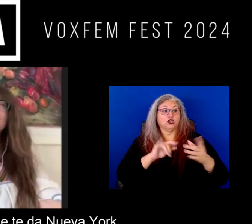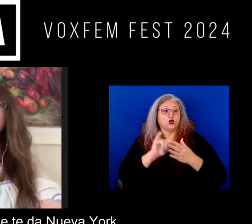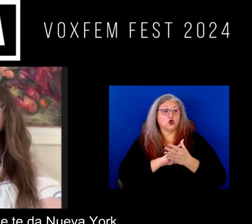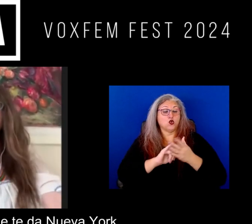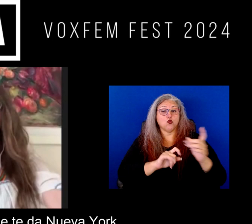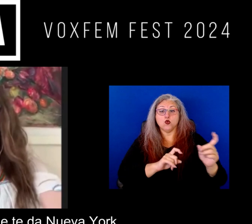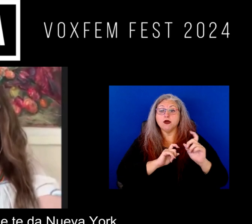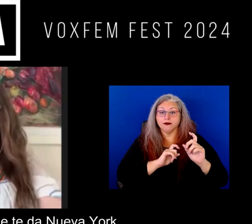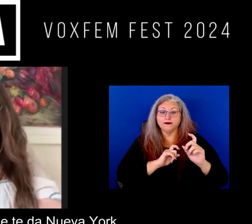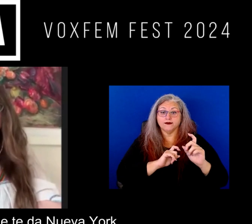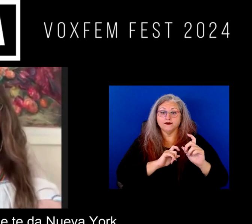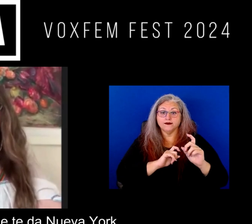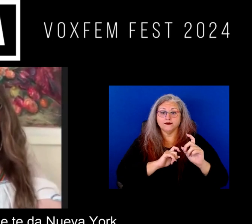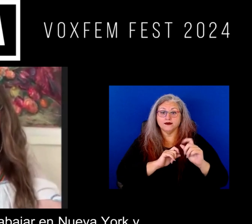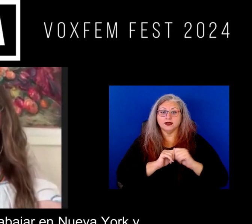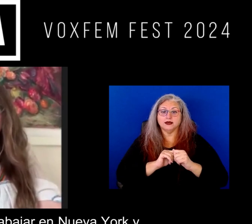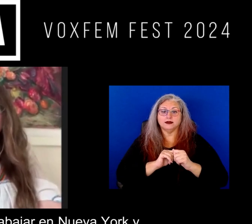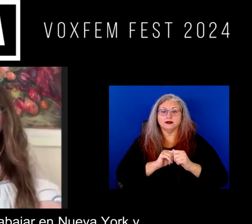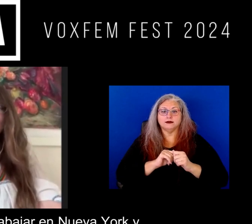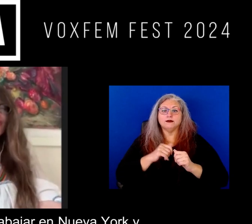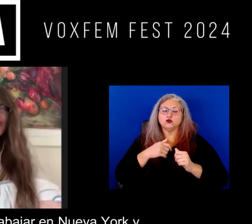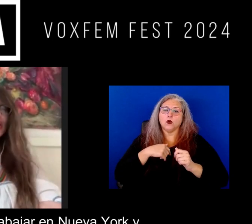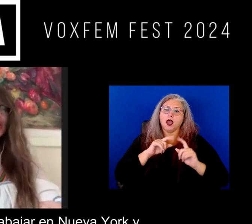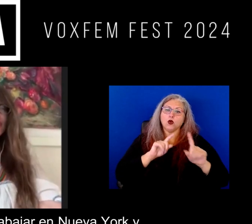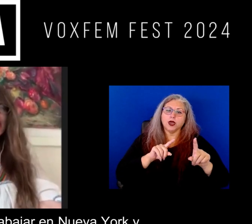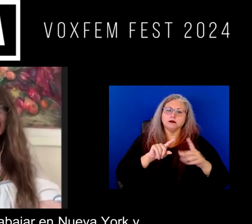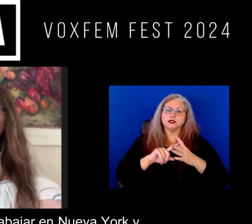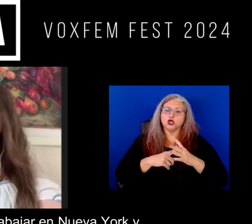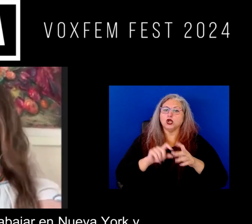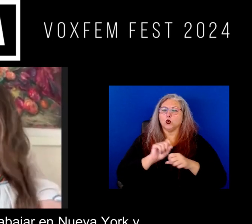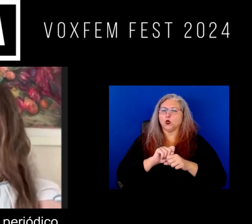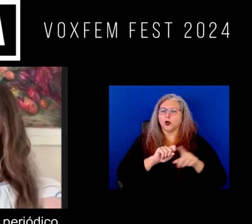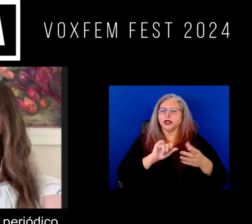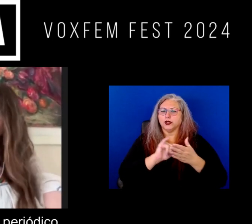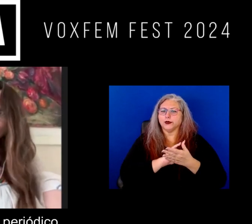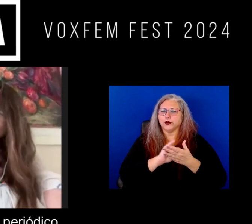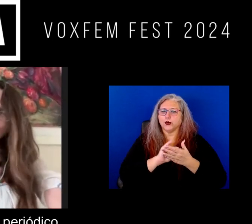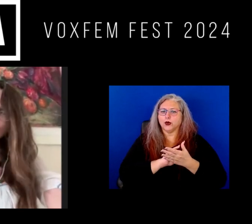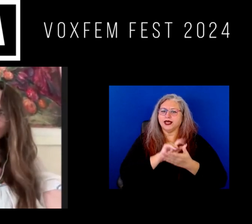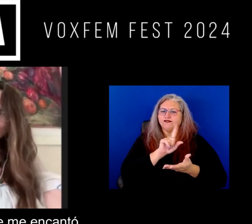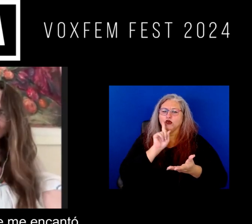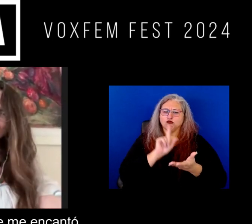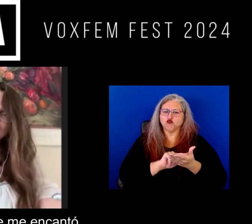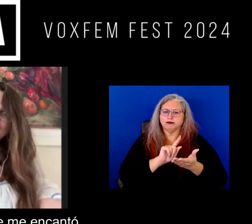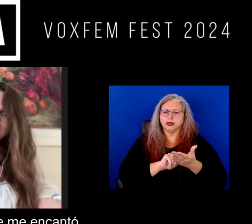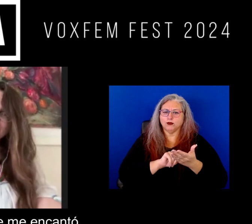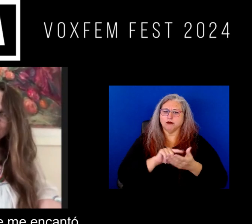esa inspiración que te da Nueva York y fui y empecé a trabajar en Nueva York primero en un periódico latino